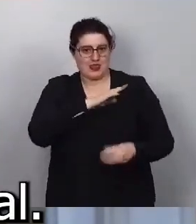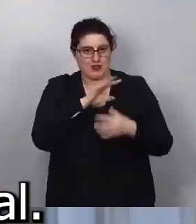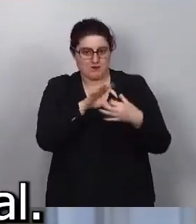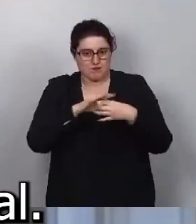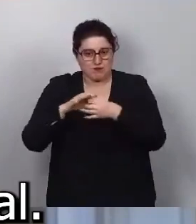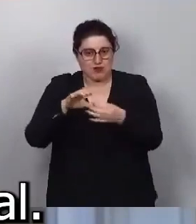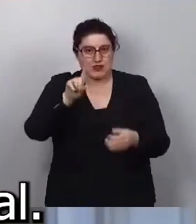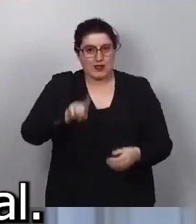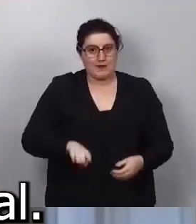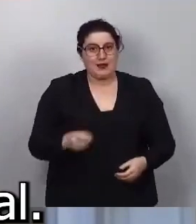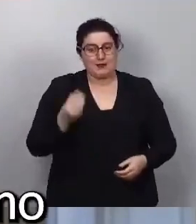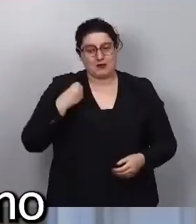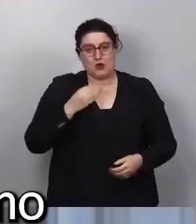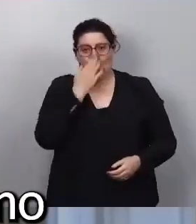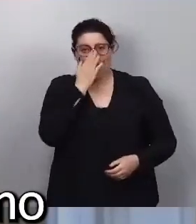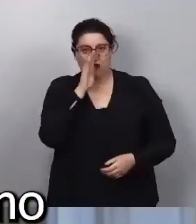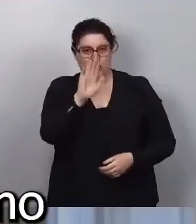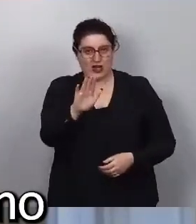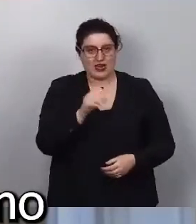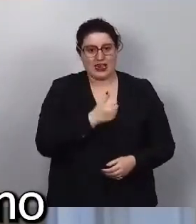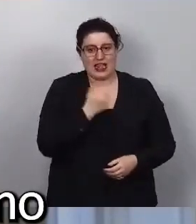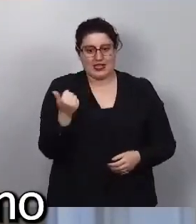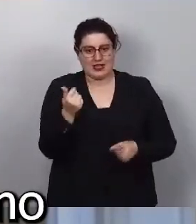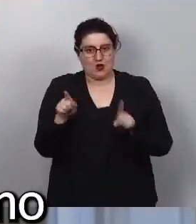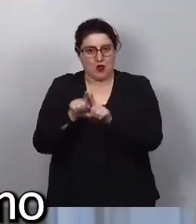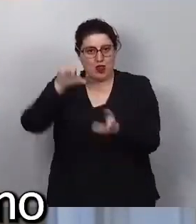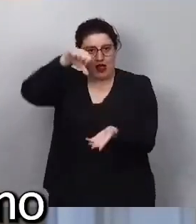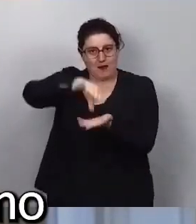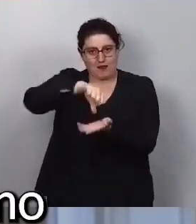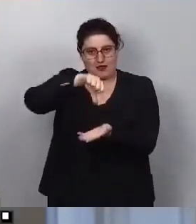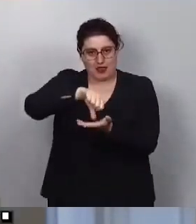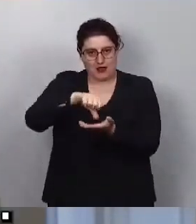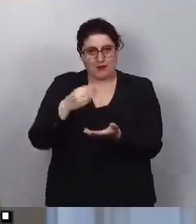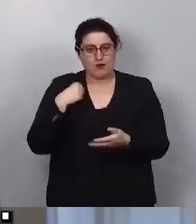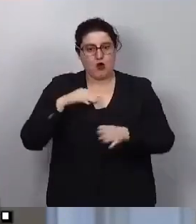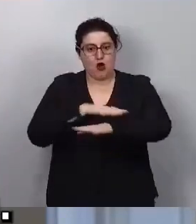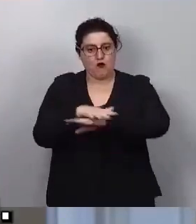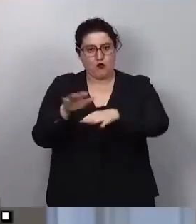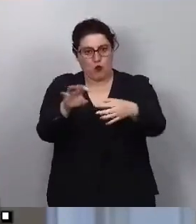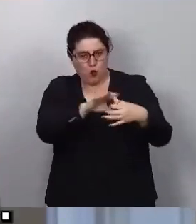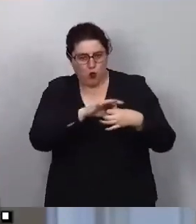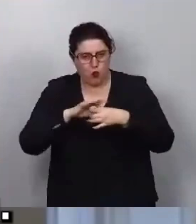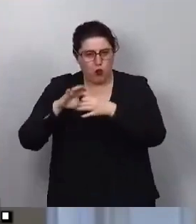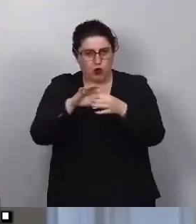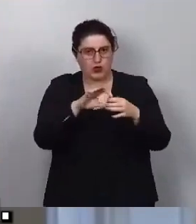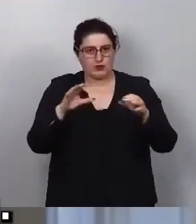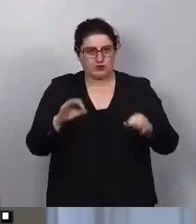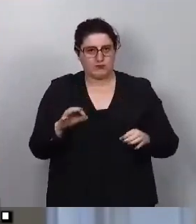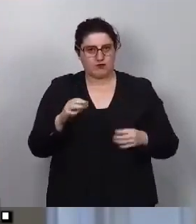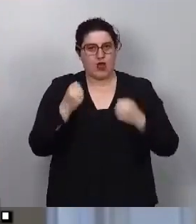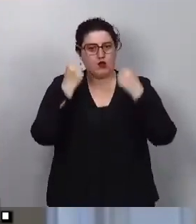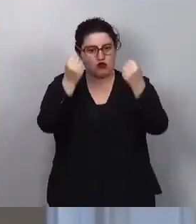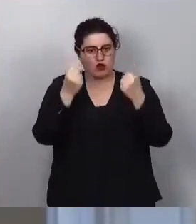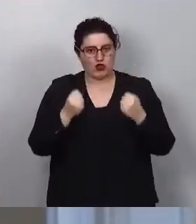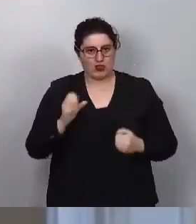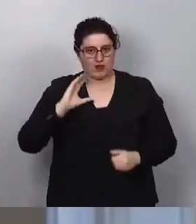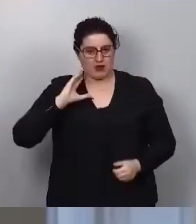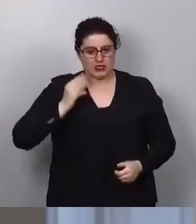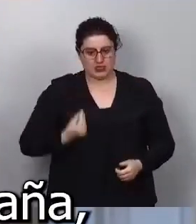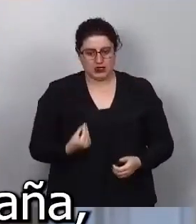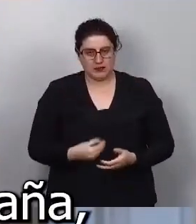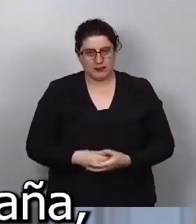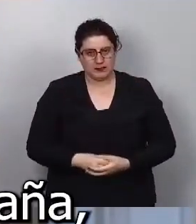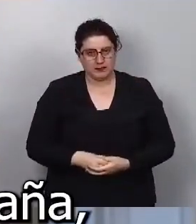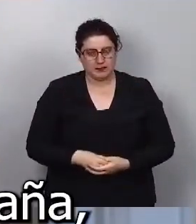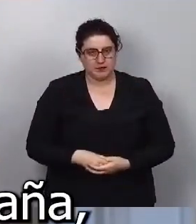Este como su capital y unificadas bajo el Gobierno legítimo de la Autoridad Nacional Palestina. Si